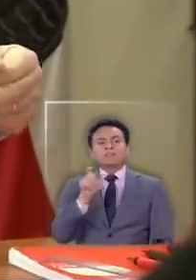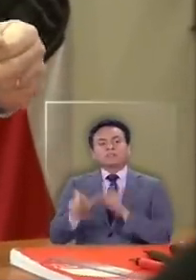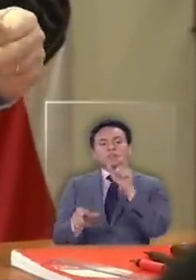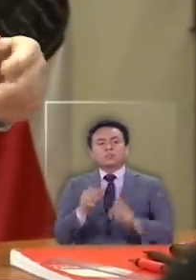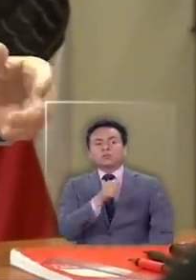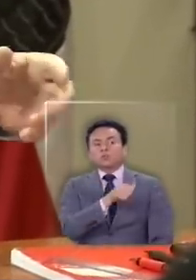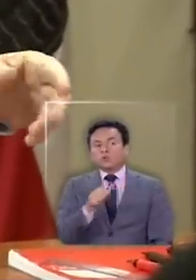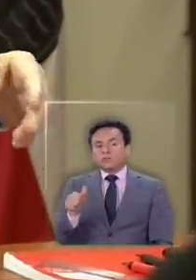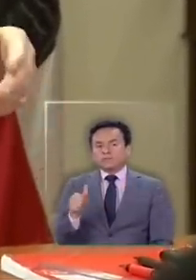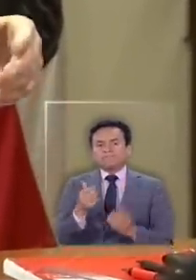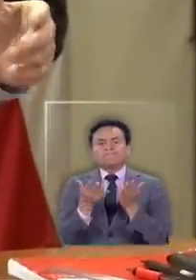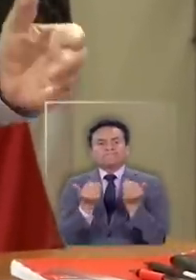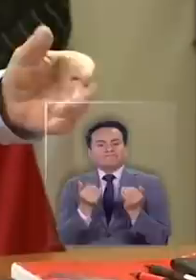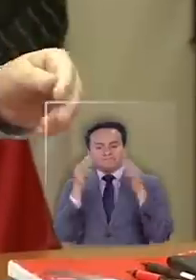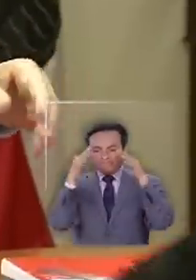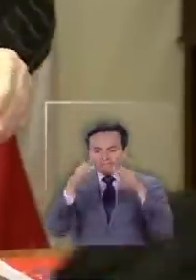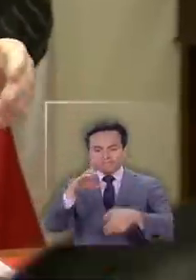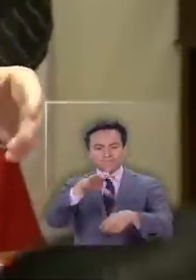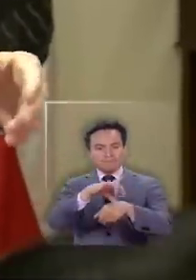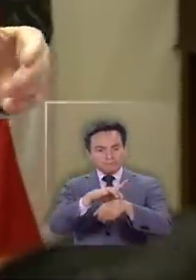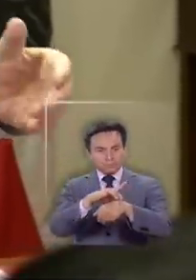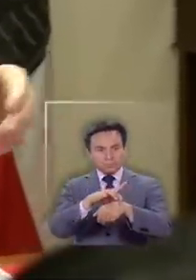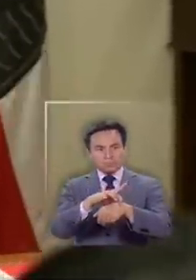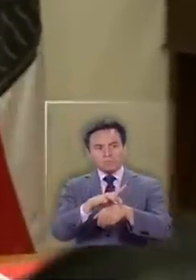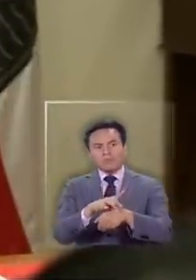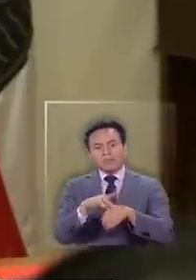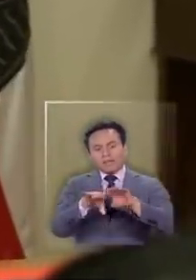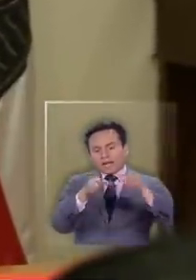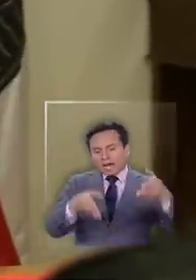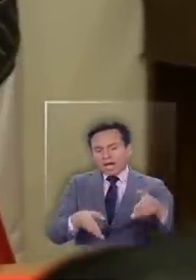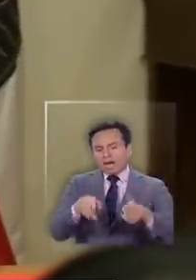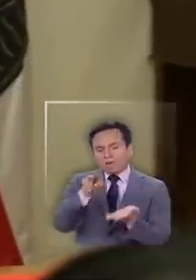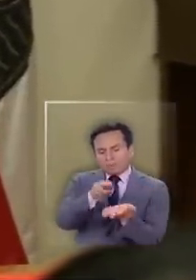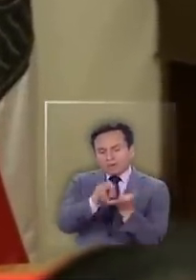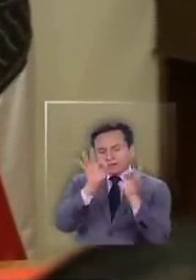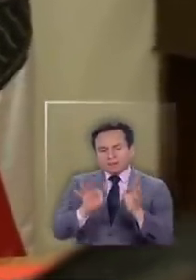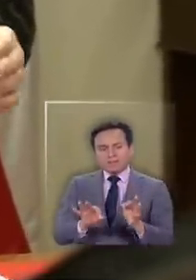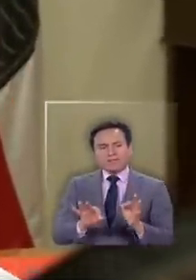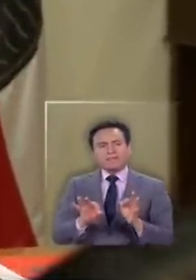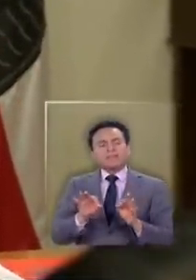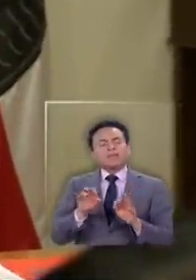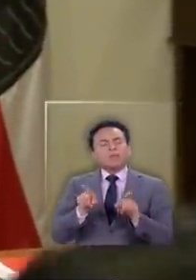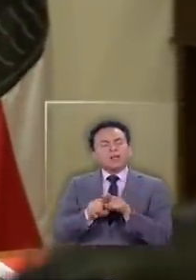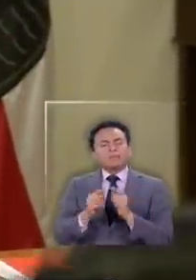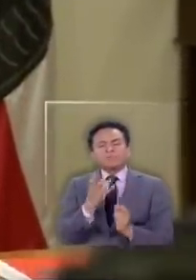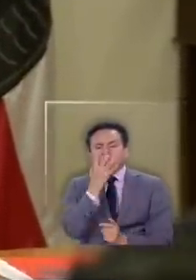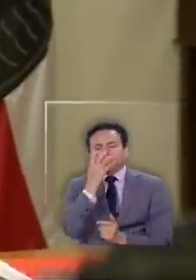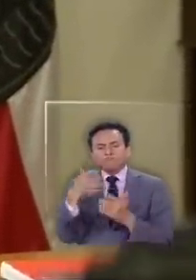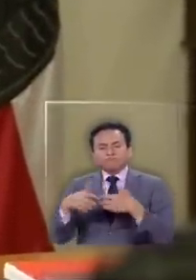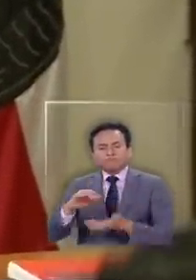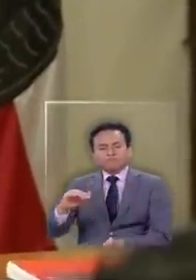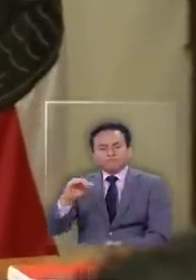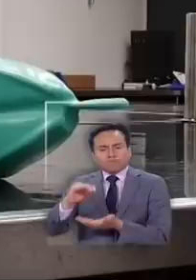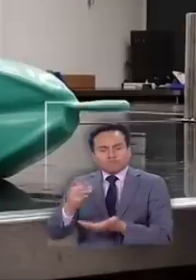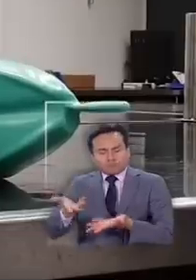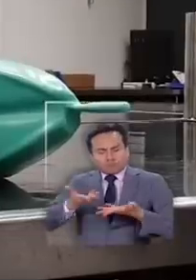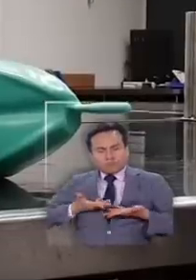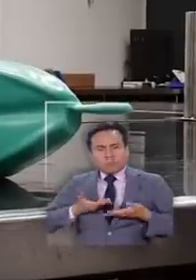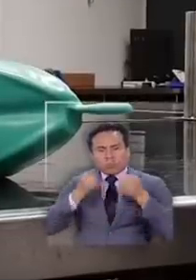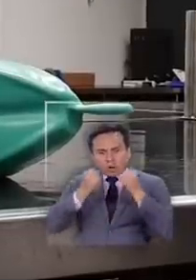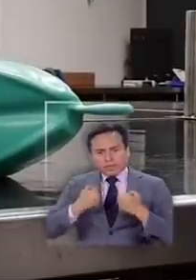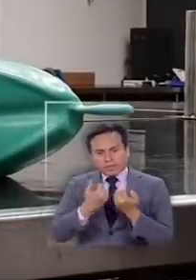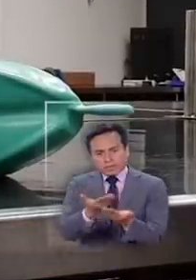persona que requiera atención médica, que requiera una cama de tratamiento crítico, que requiera un ventilador mecánico, lo pueda tener.